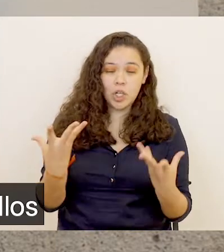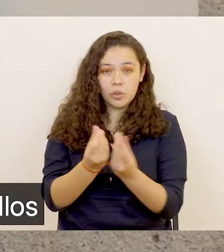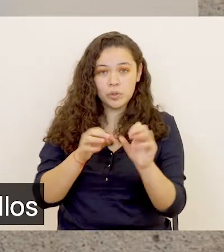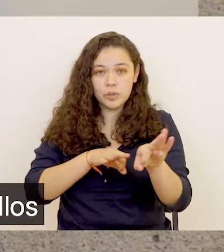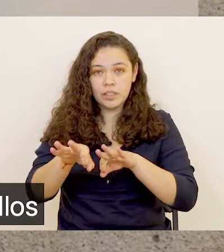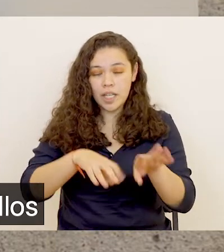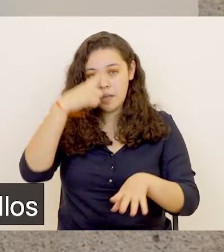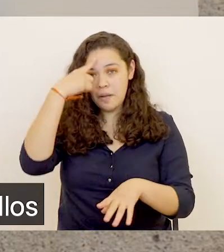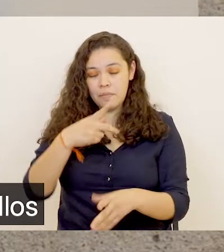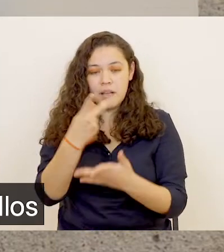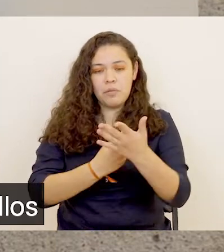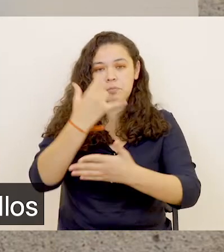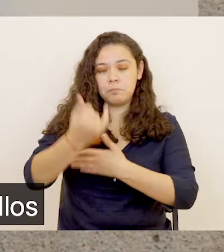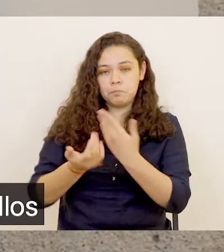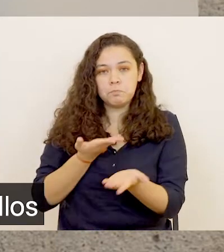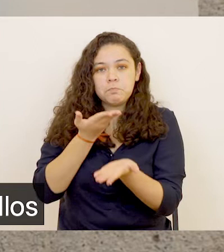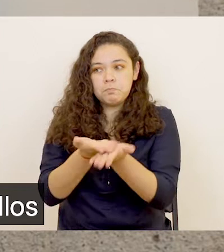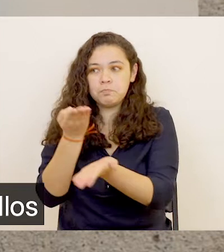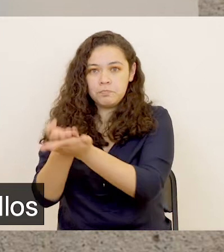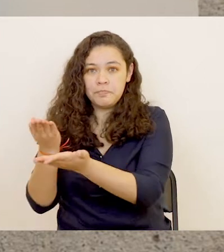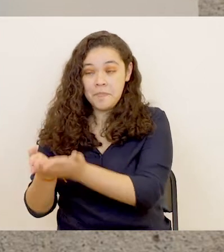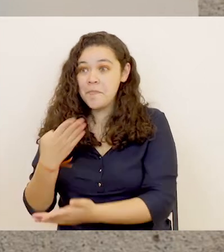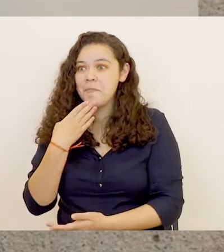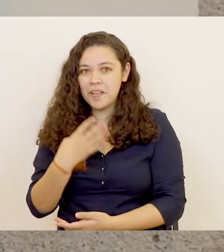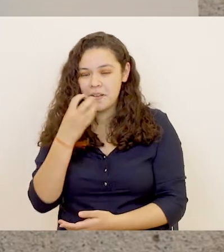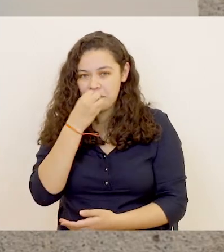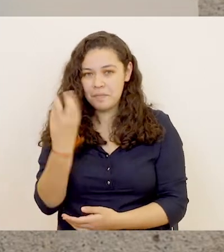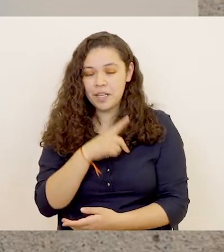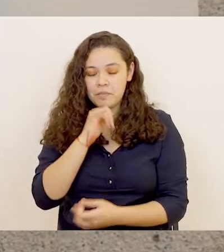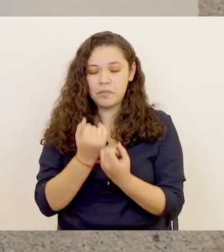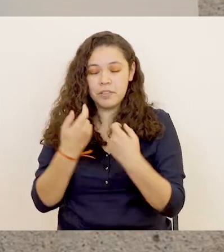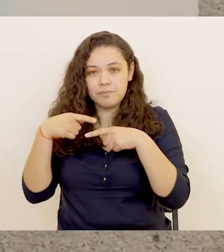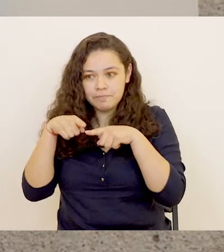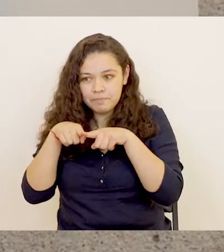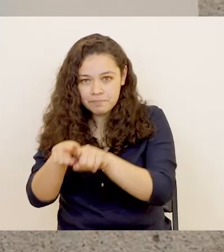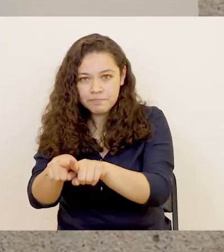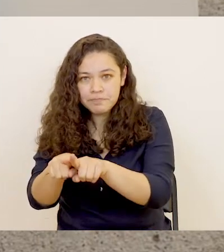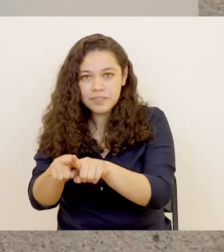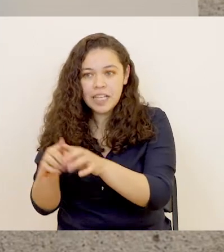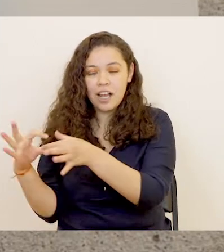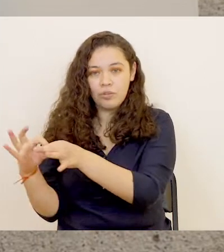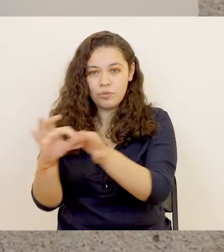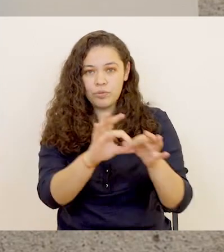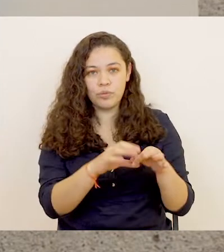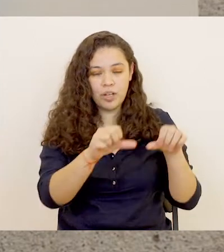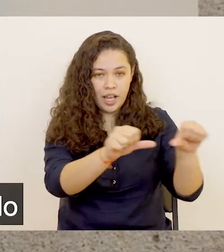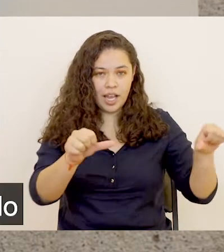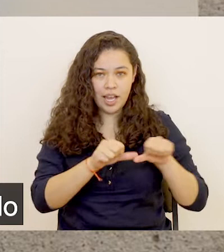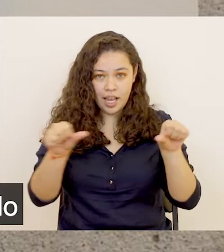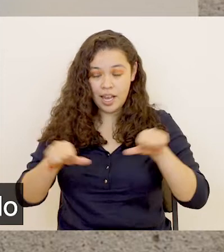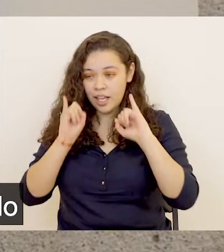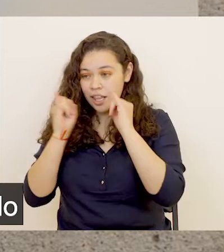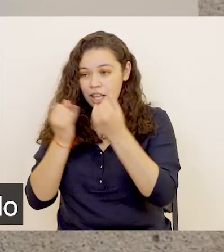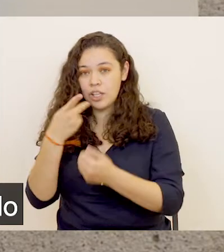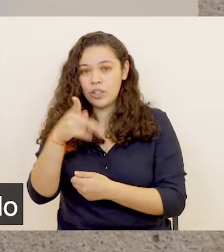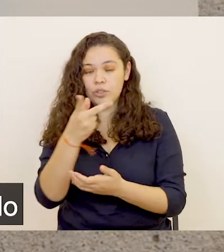para que les presentemos proyectos atractivos para ellos y a su vez trabajar de la mano con los diferentes aliados de la Junta para que